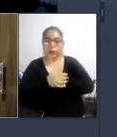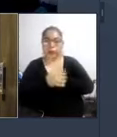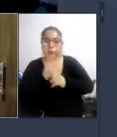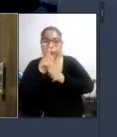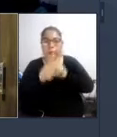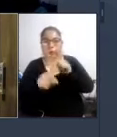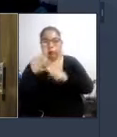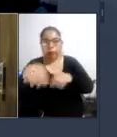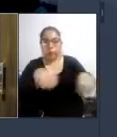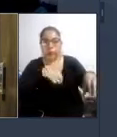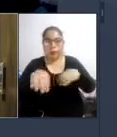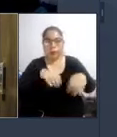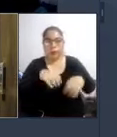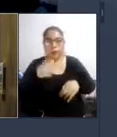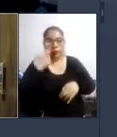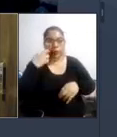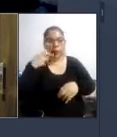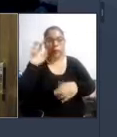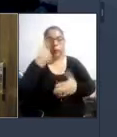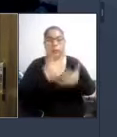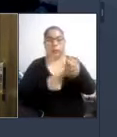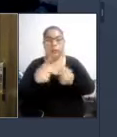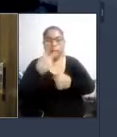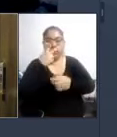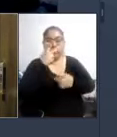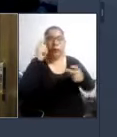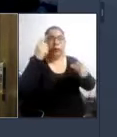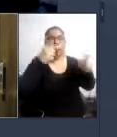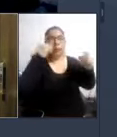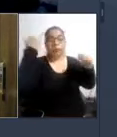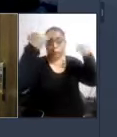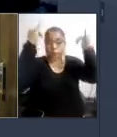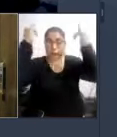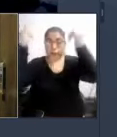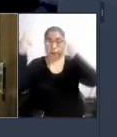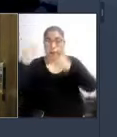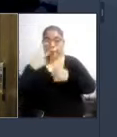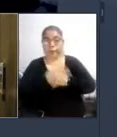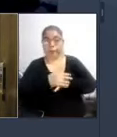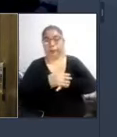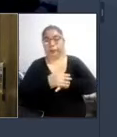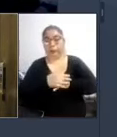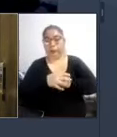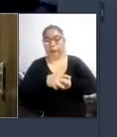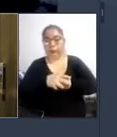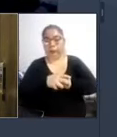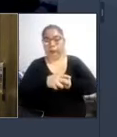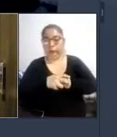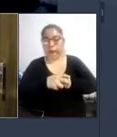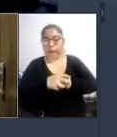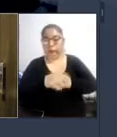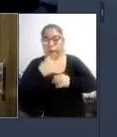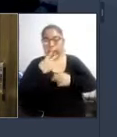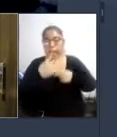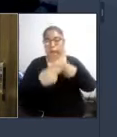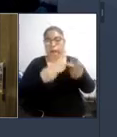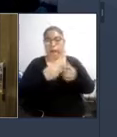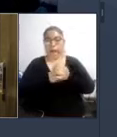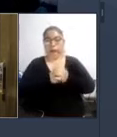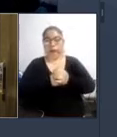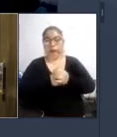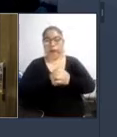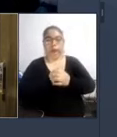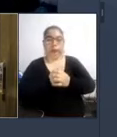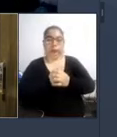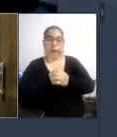actividades como lo es en el turismo igualmente señalar que el transporte público en